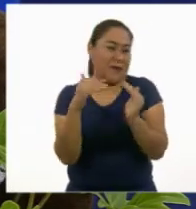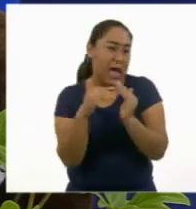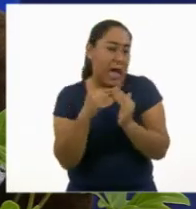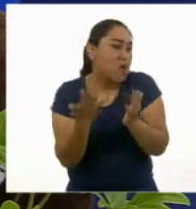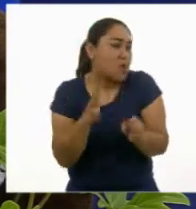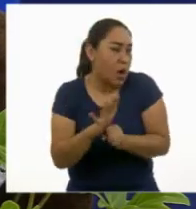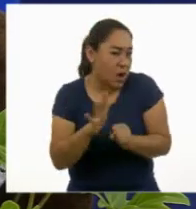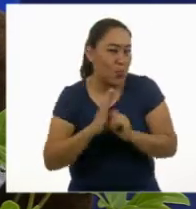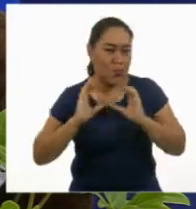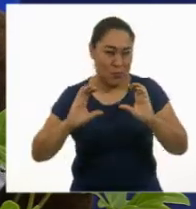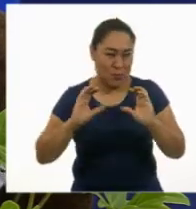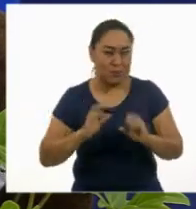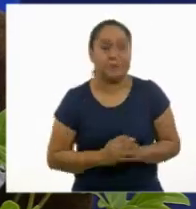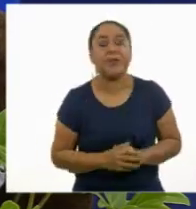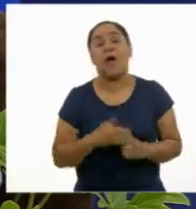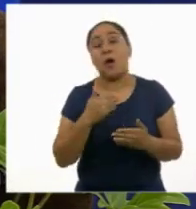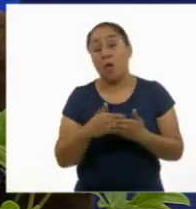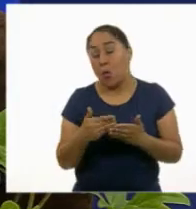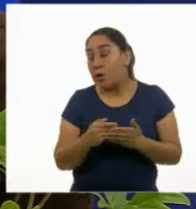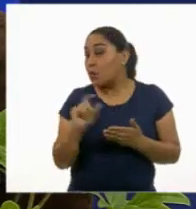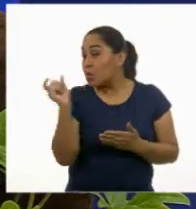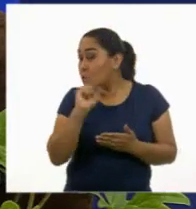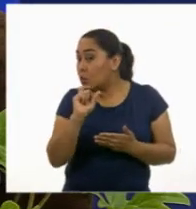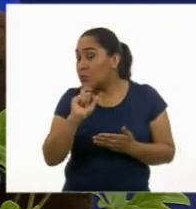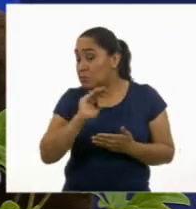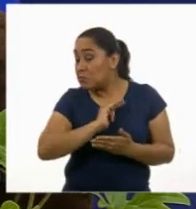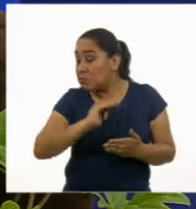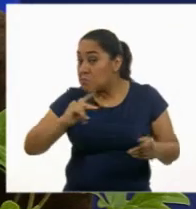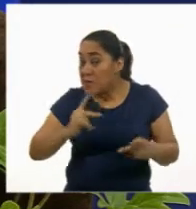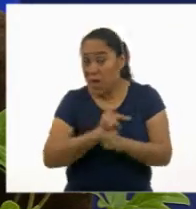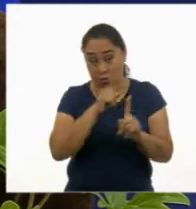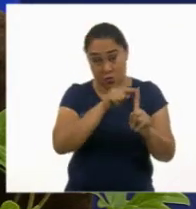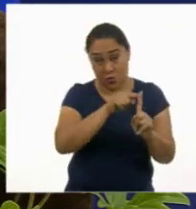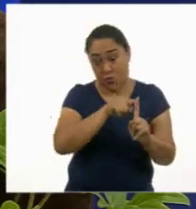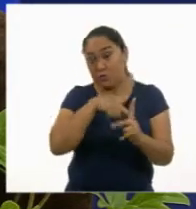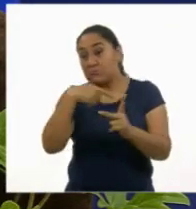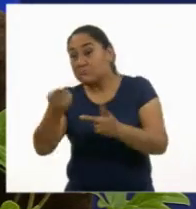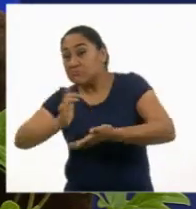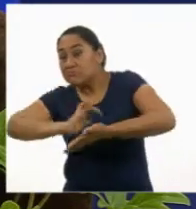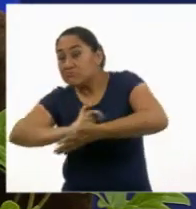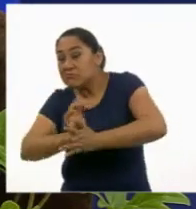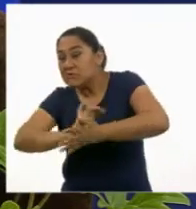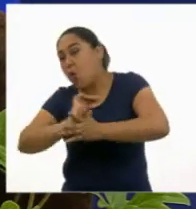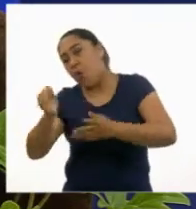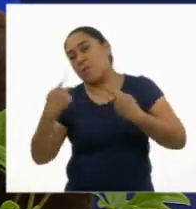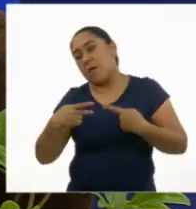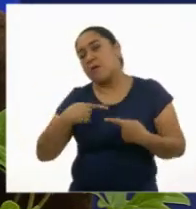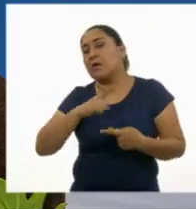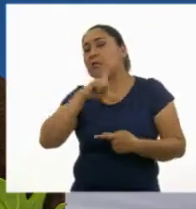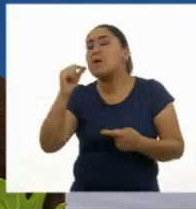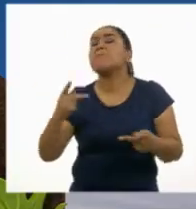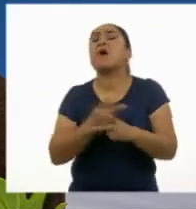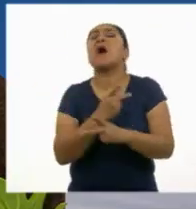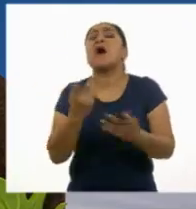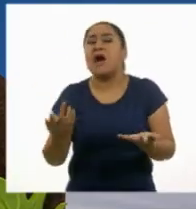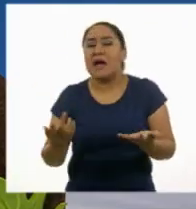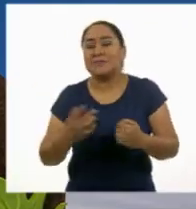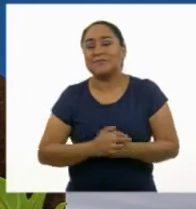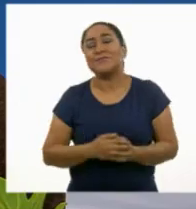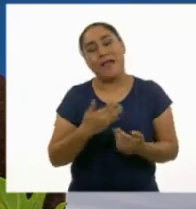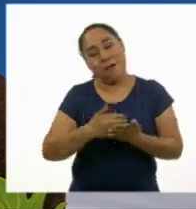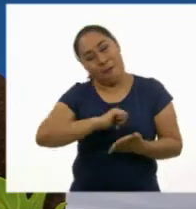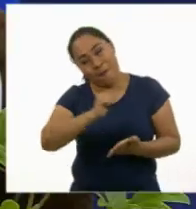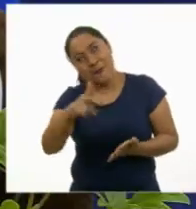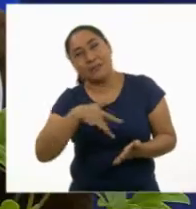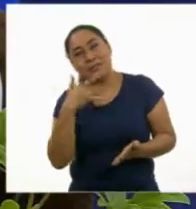Y sobre todo, qué consecuencias puede tener cuando tú llegas a discriminar a otras personas. Otro de los retos